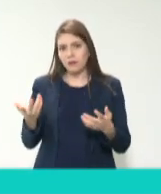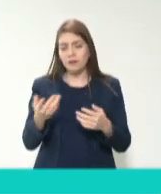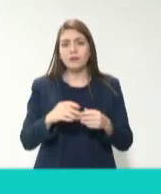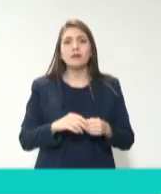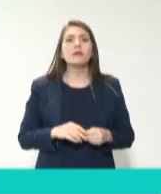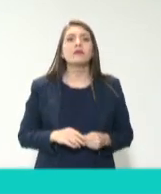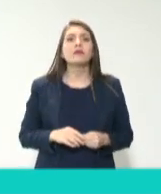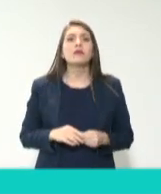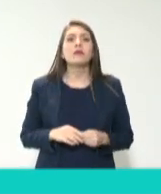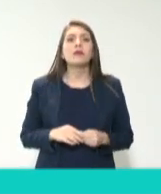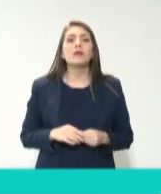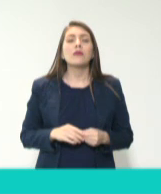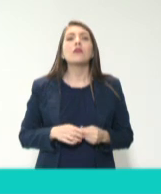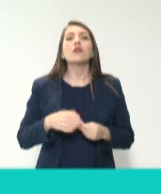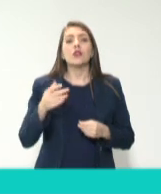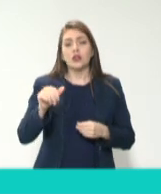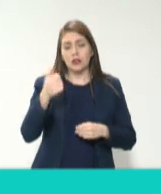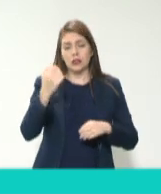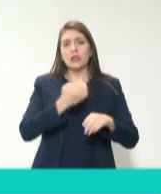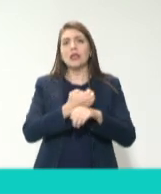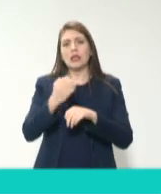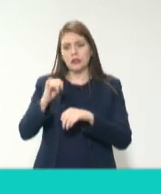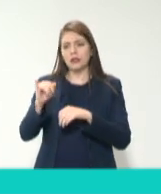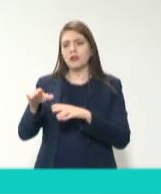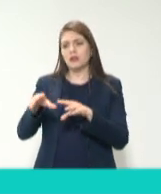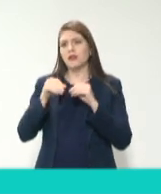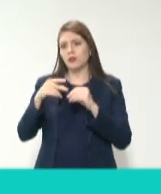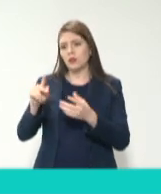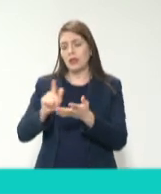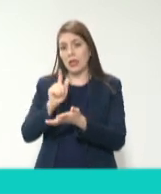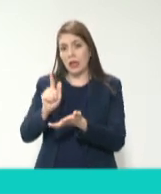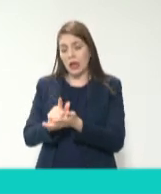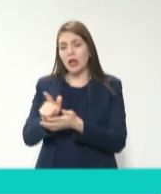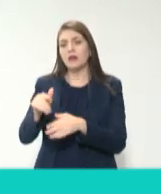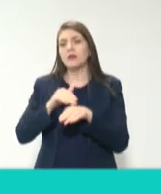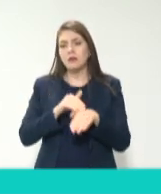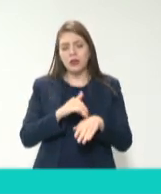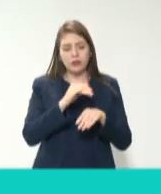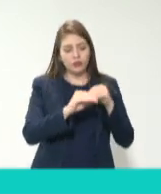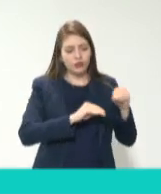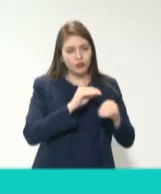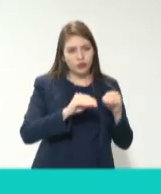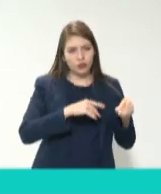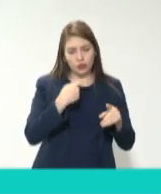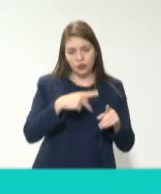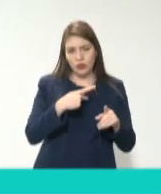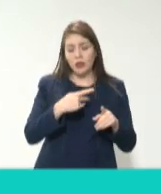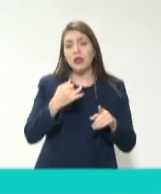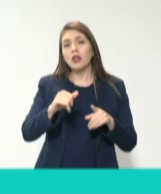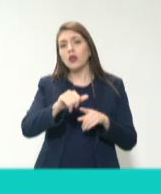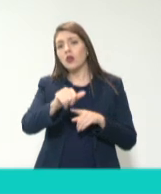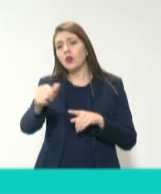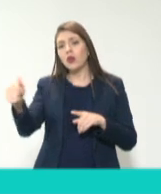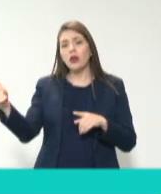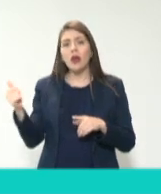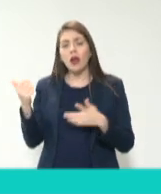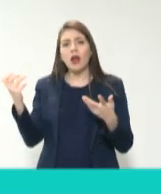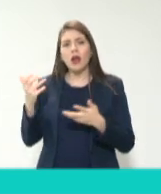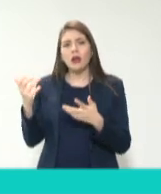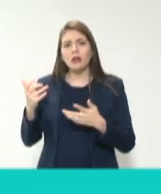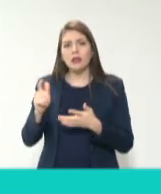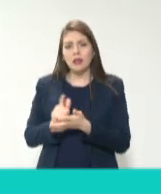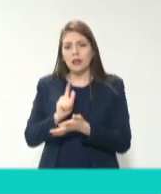adoptaron la ley general como tal y abrogaron la suya propia y el resto hicieron una reforma